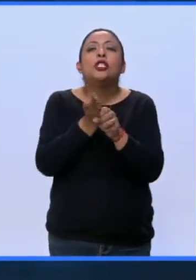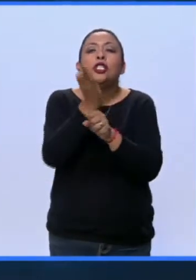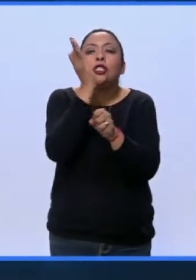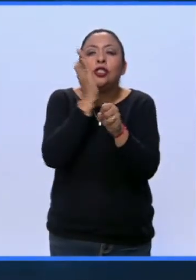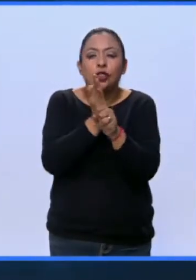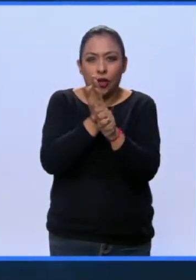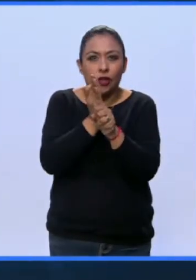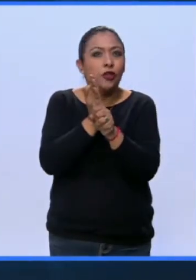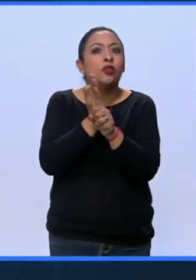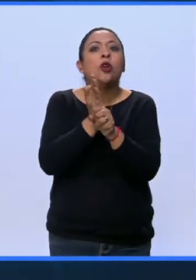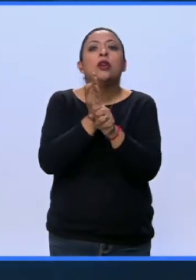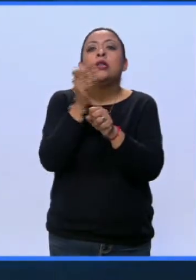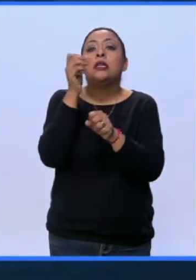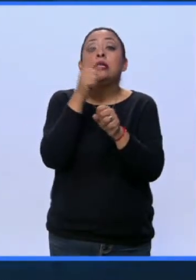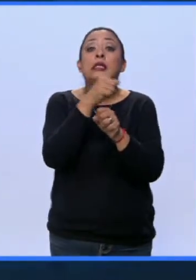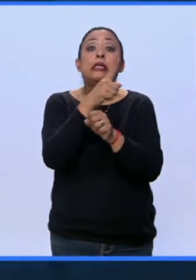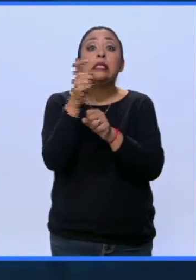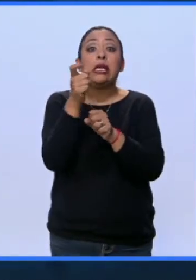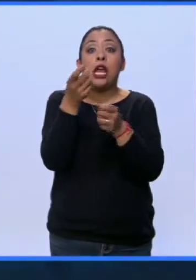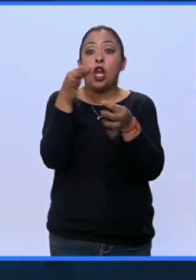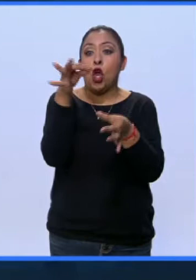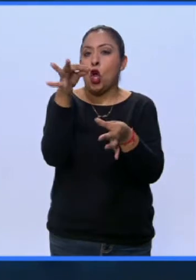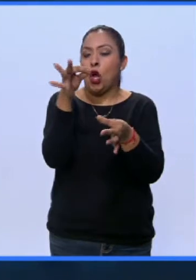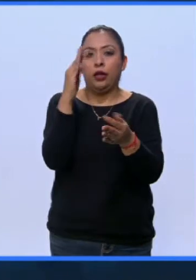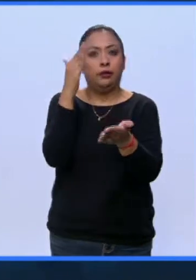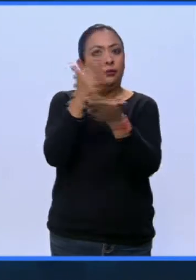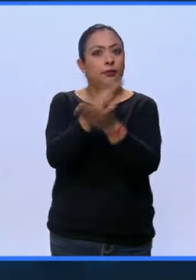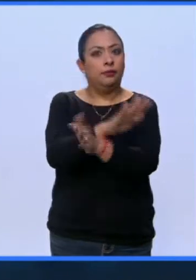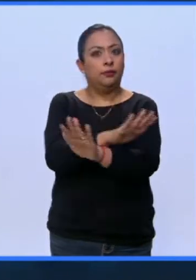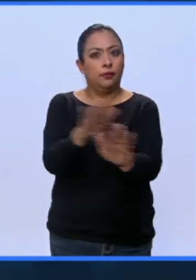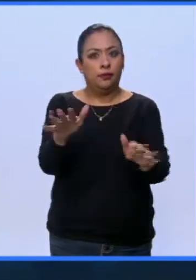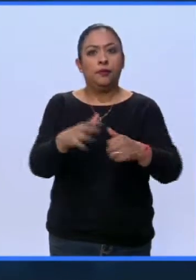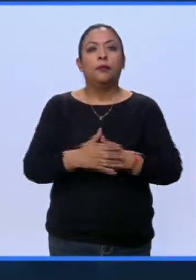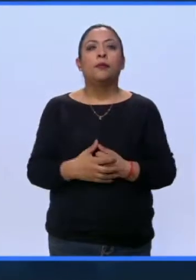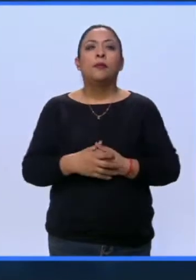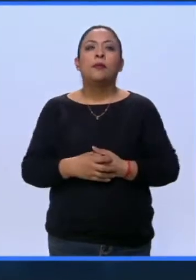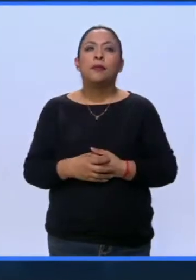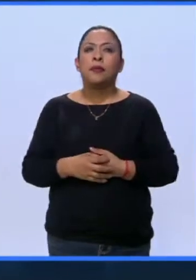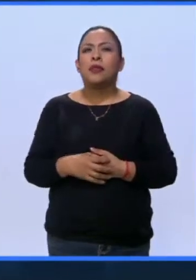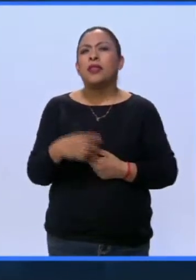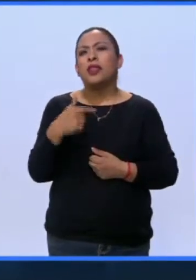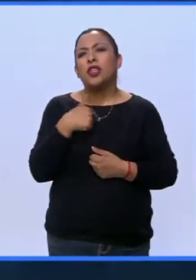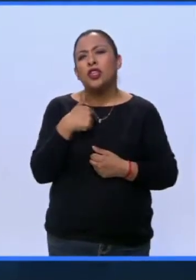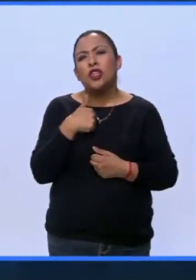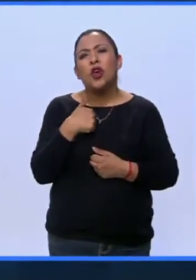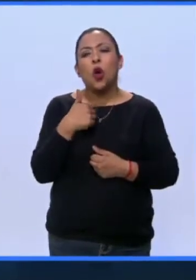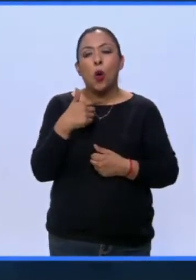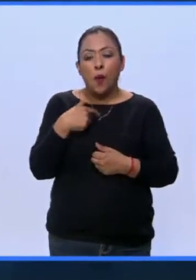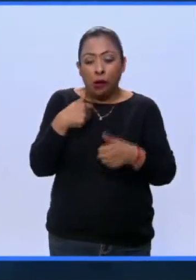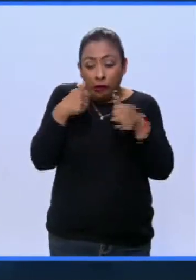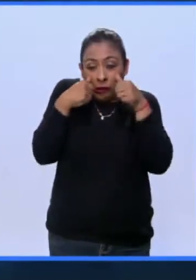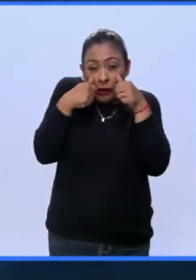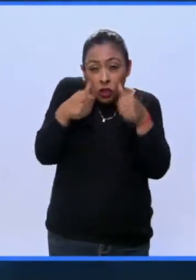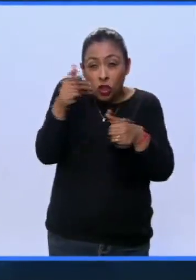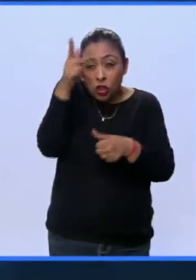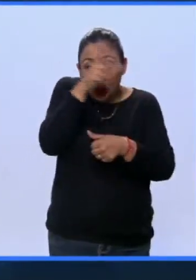y no rebasar las cien páginas. Me ocupo poco de la psicología de los personajes.